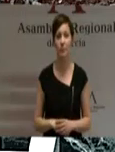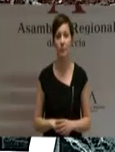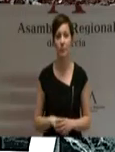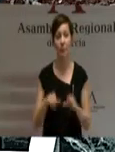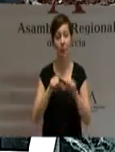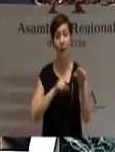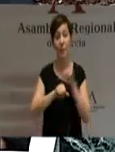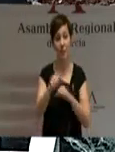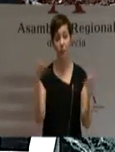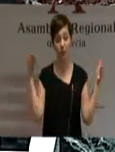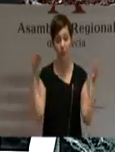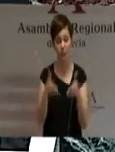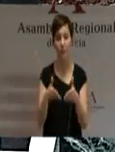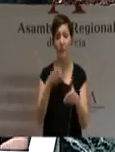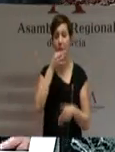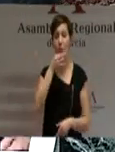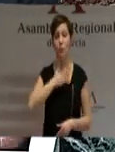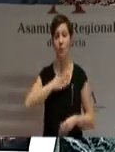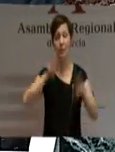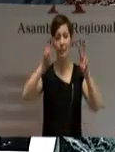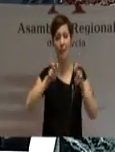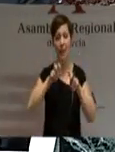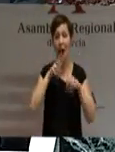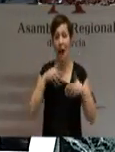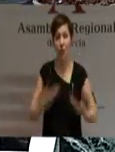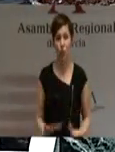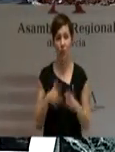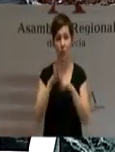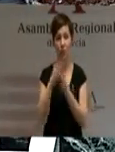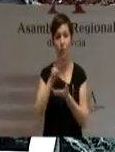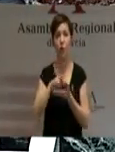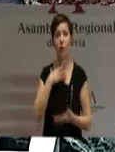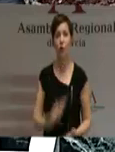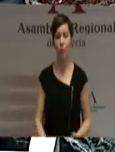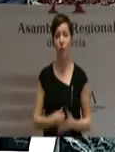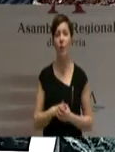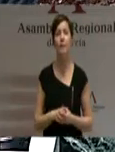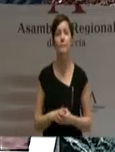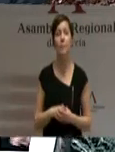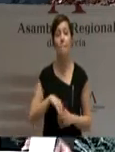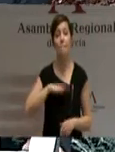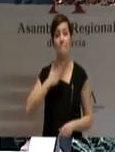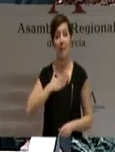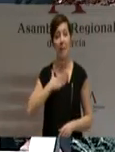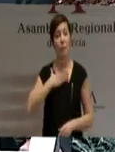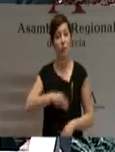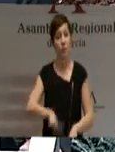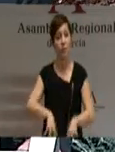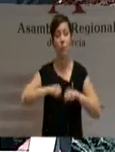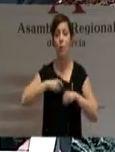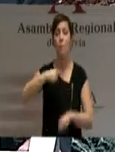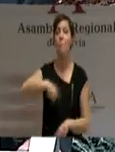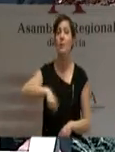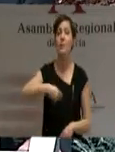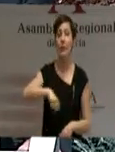ahora mi discurso, señorías, en la actualidad regional. El mandato que la señora me puedo otorgar mañana, si así lo